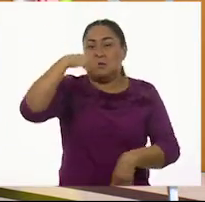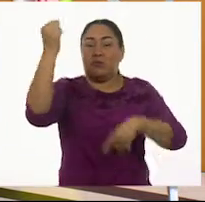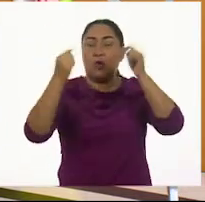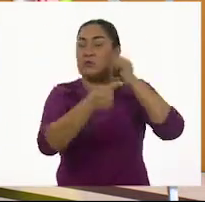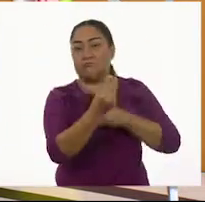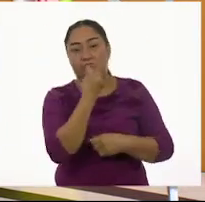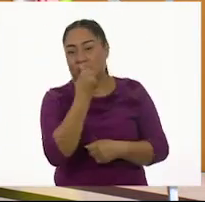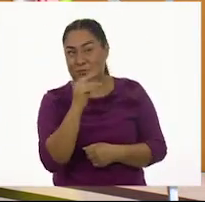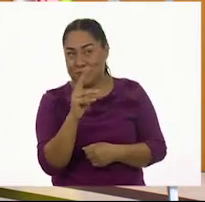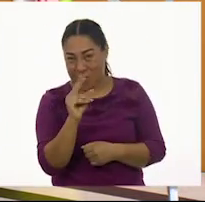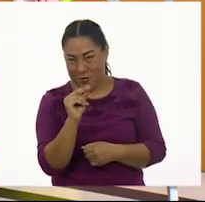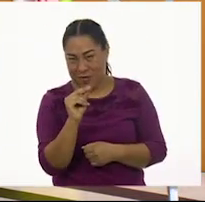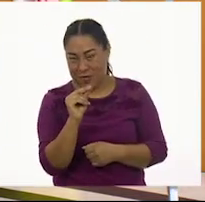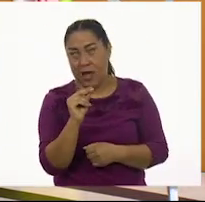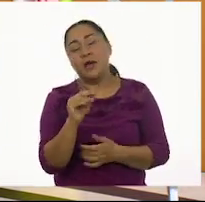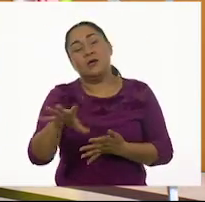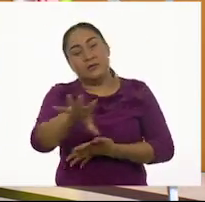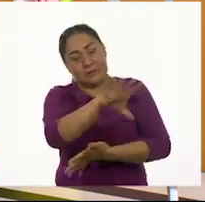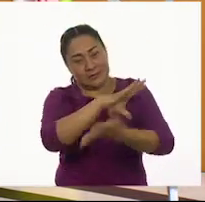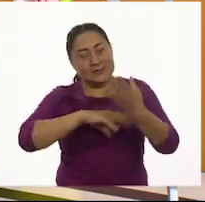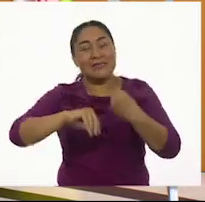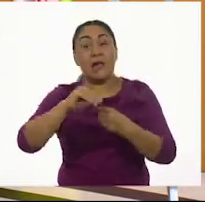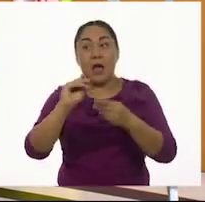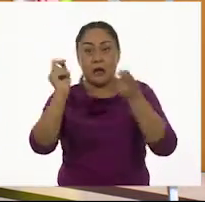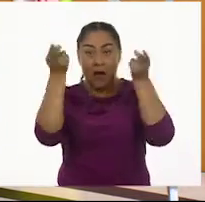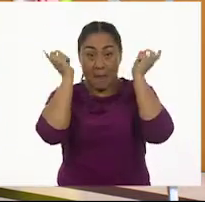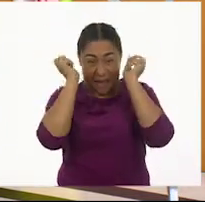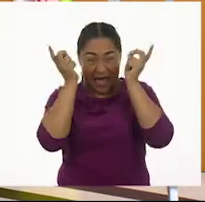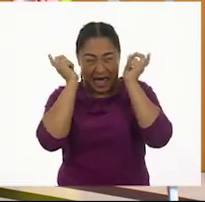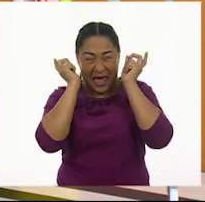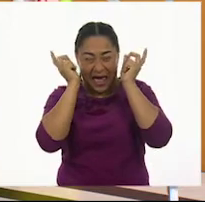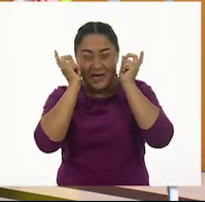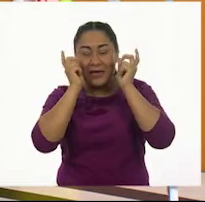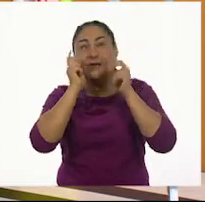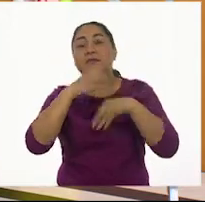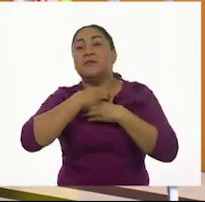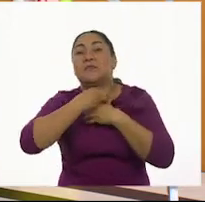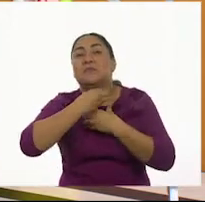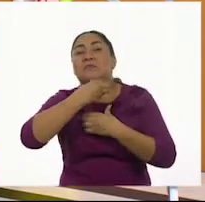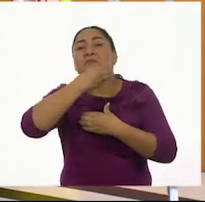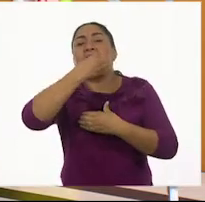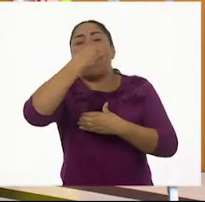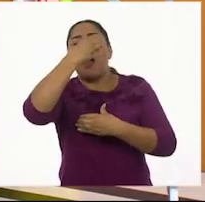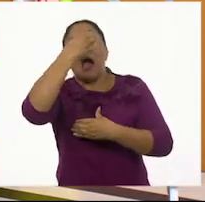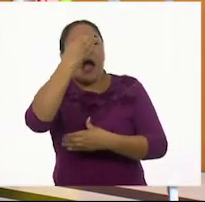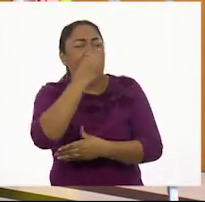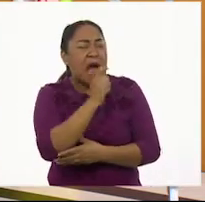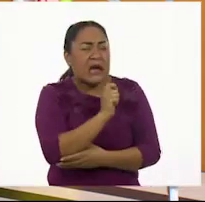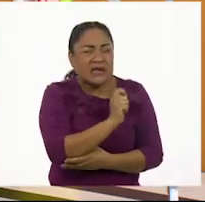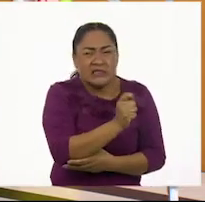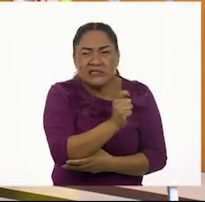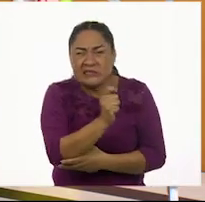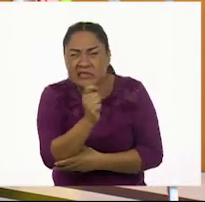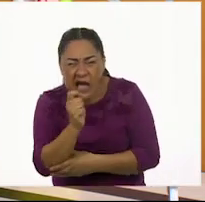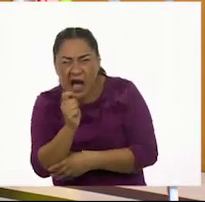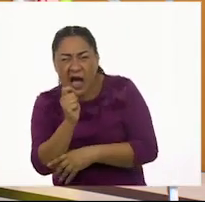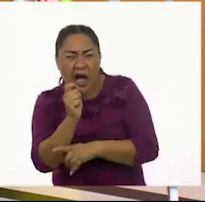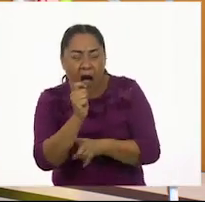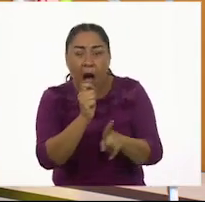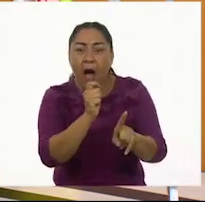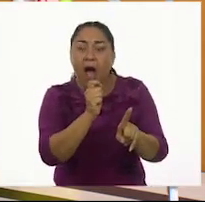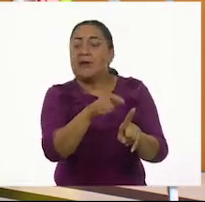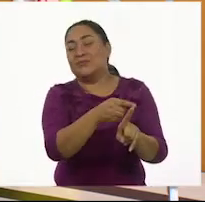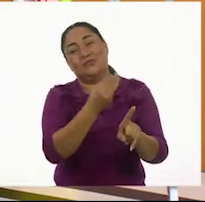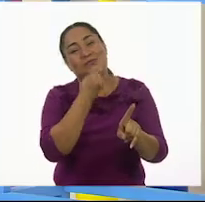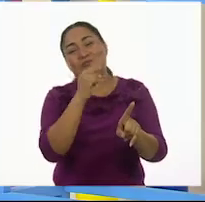autores, quedaría como un caballo alargado por la curiosidad no come cohetes de largabara.